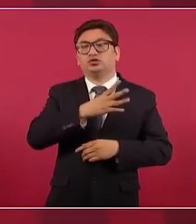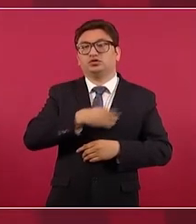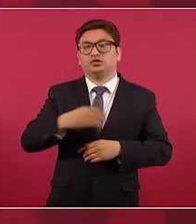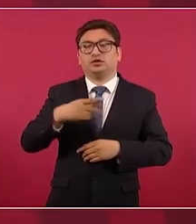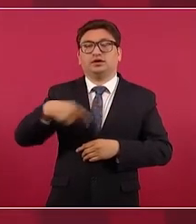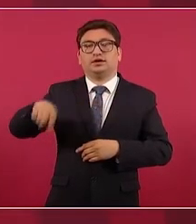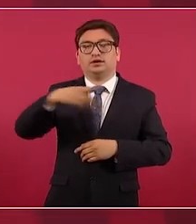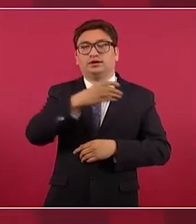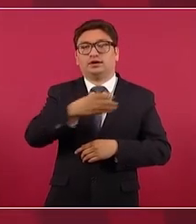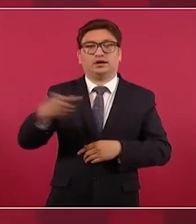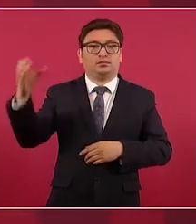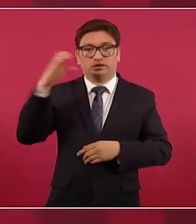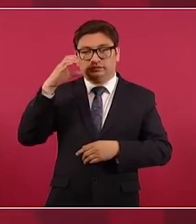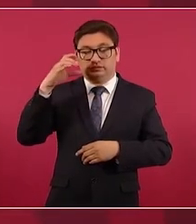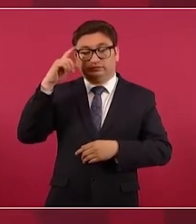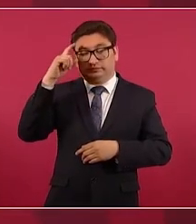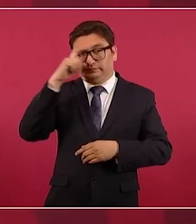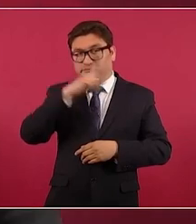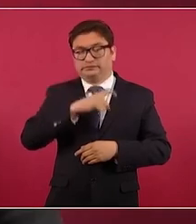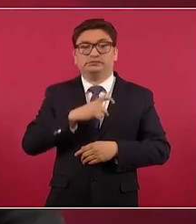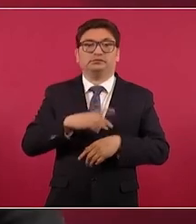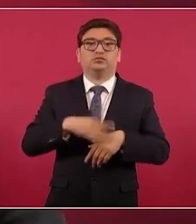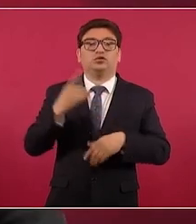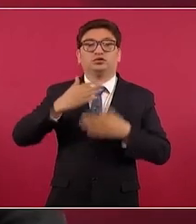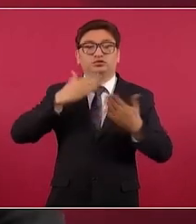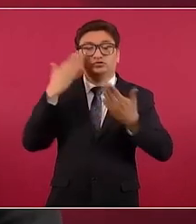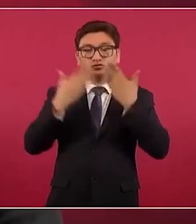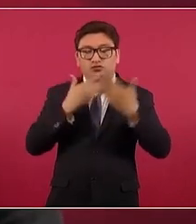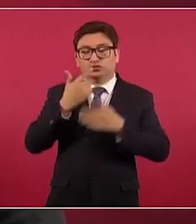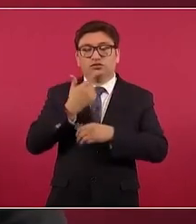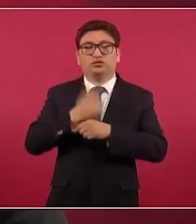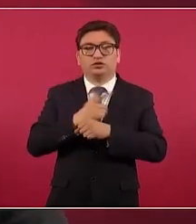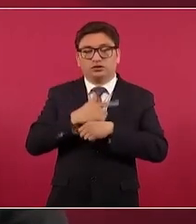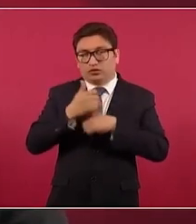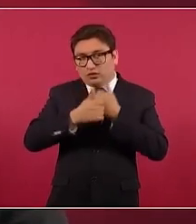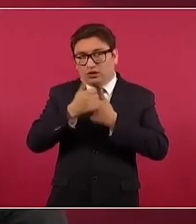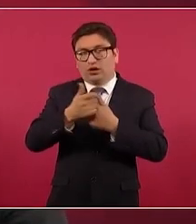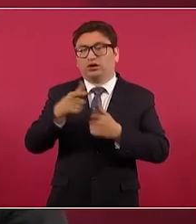estudiar una carrera la mayoría